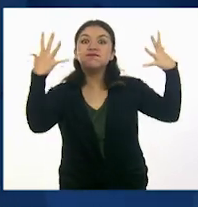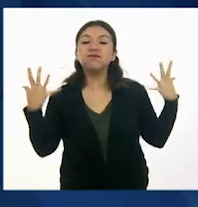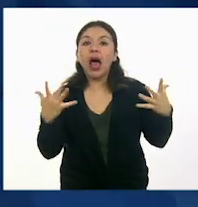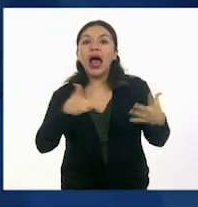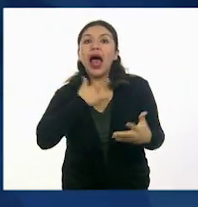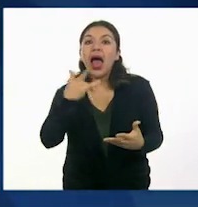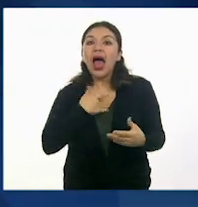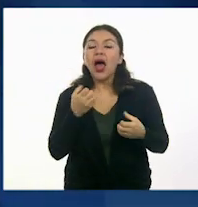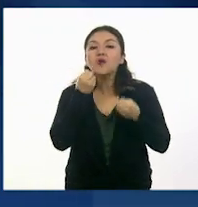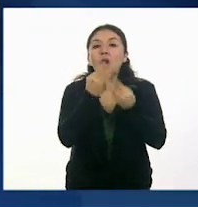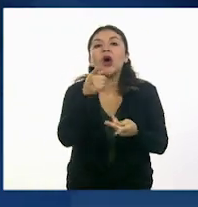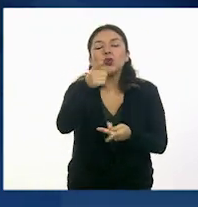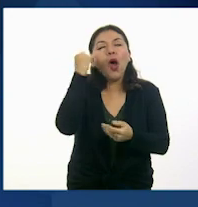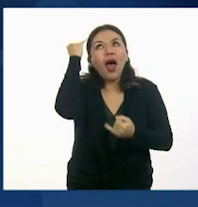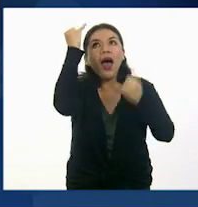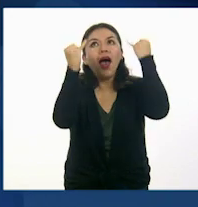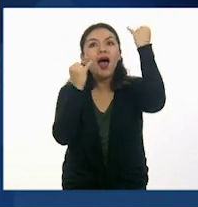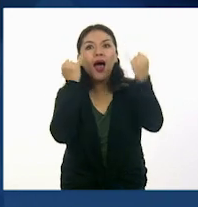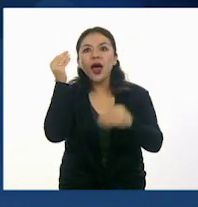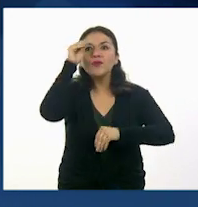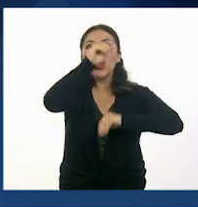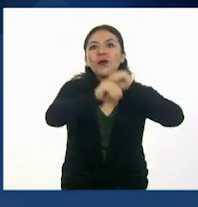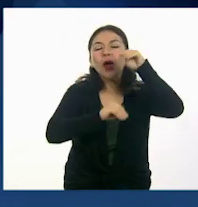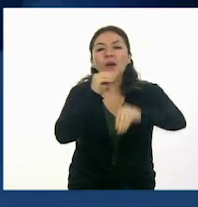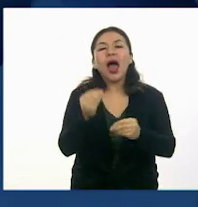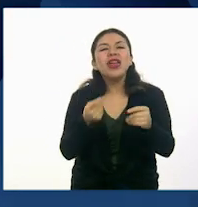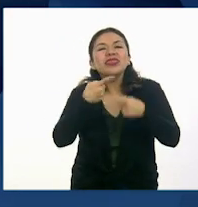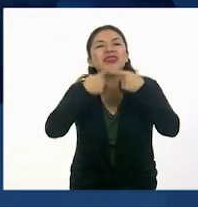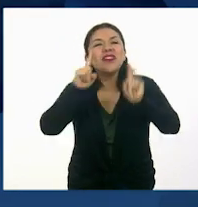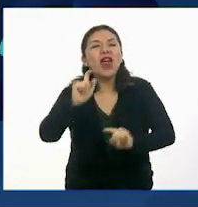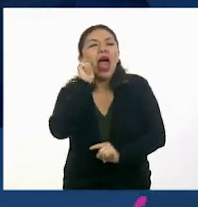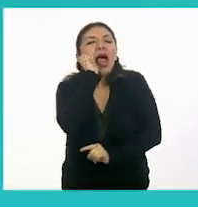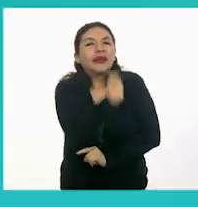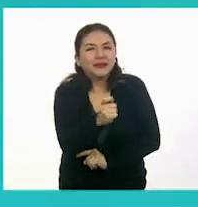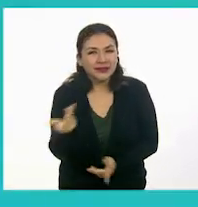enriquecemos con nuestra creatividad y le damos nuevos significados.